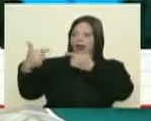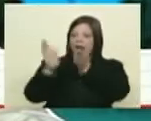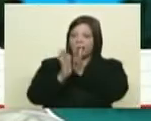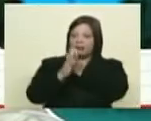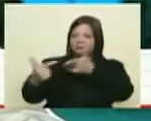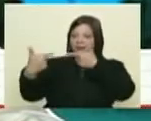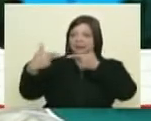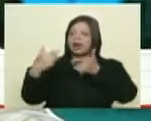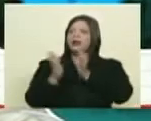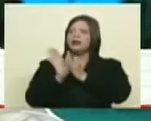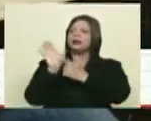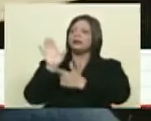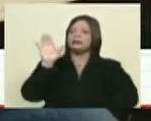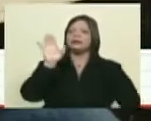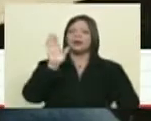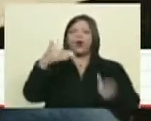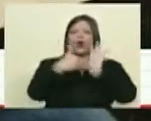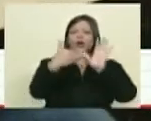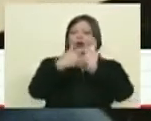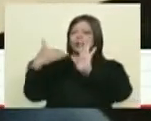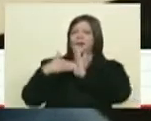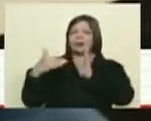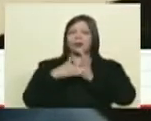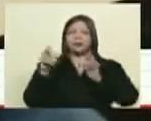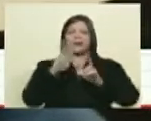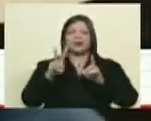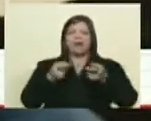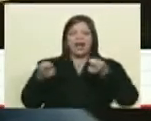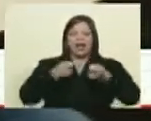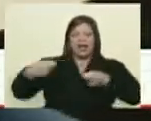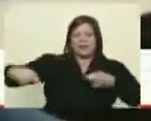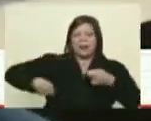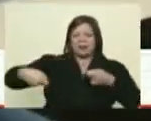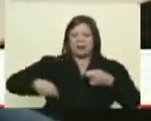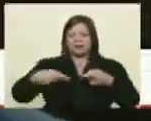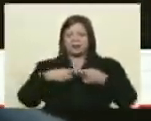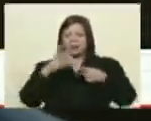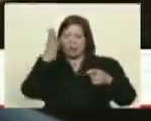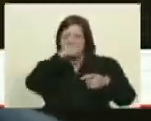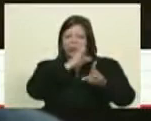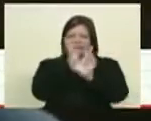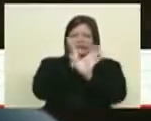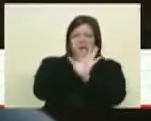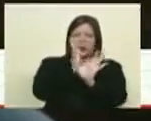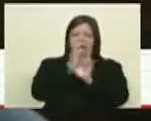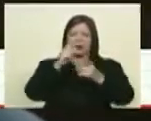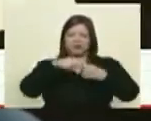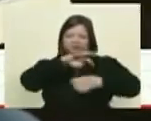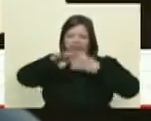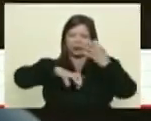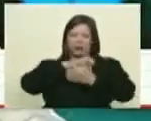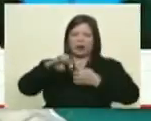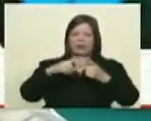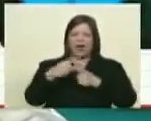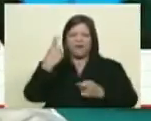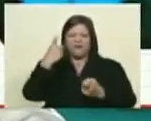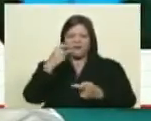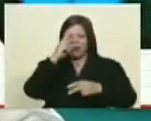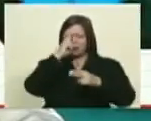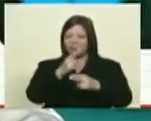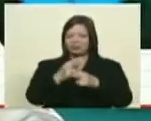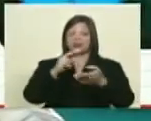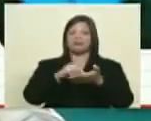artículos que ellos escribían en contra de Venezuela, con llenas de manipulaciones, de sesgo lexicológico, de adjetivación, de falta de pluralidad.